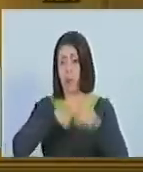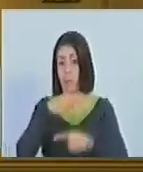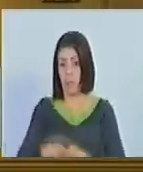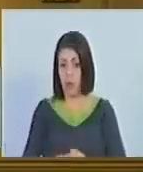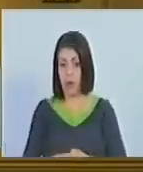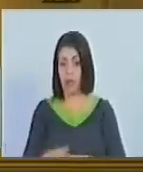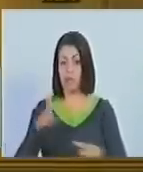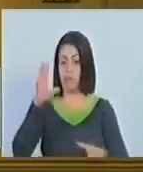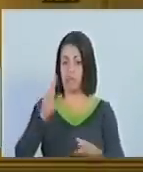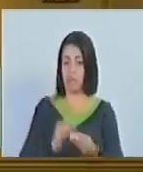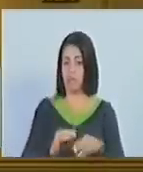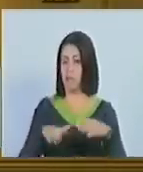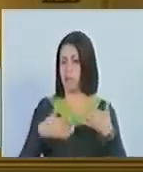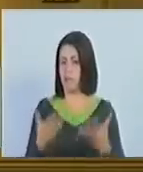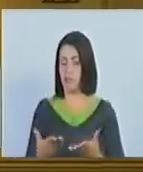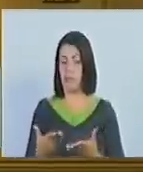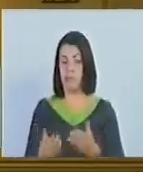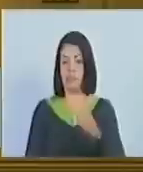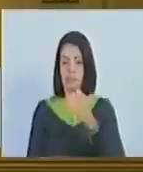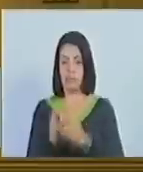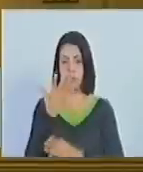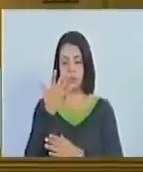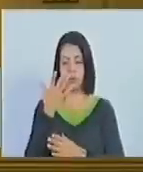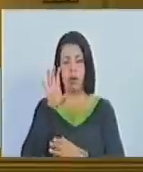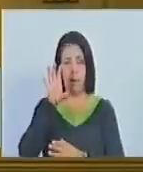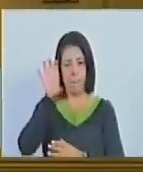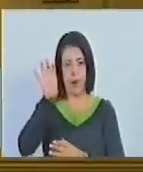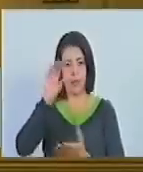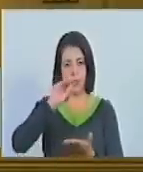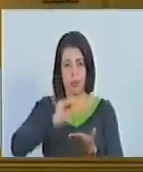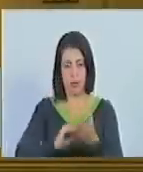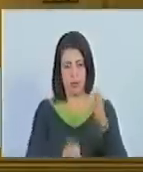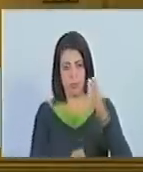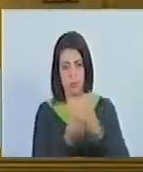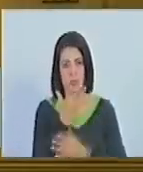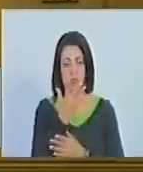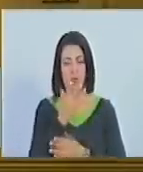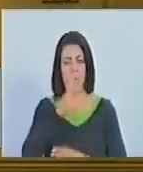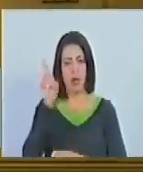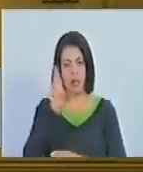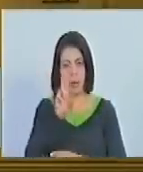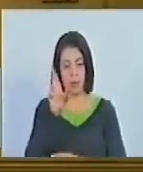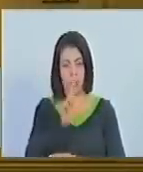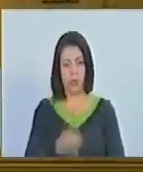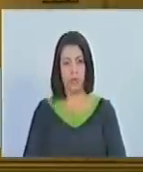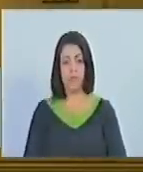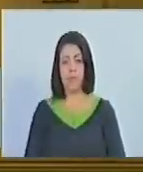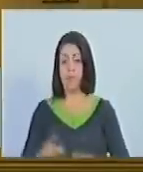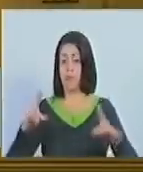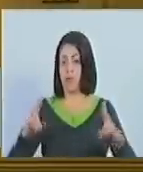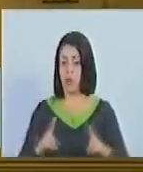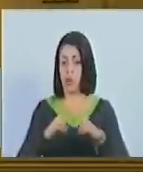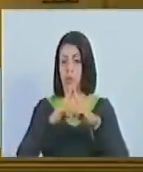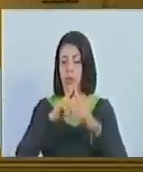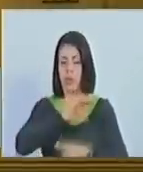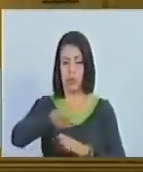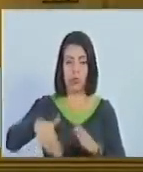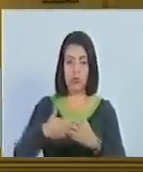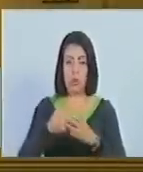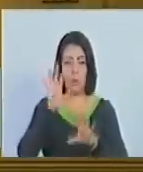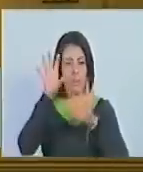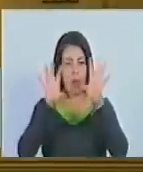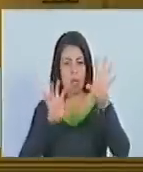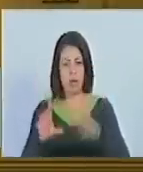resultó en la refundación de la patria, en la refundación de la república y el encuentro solidario de las